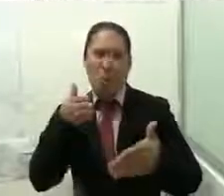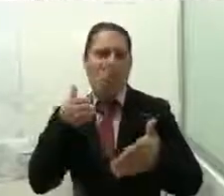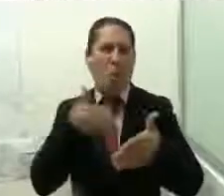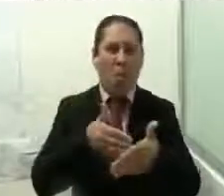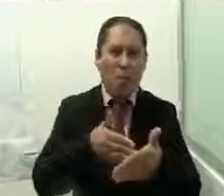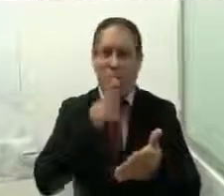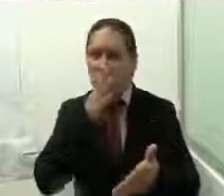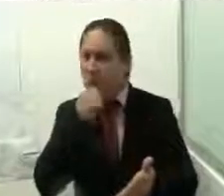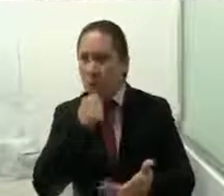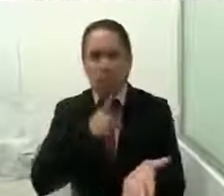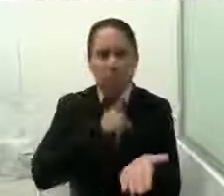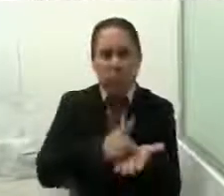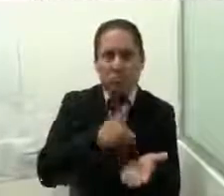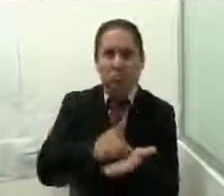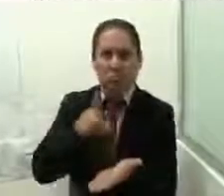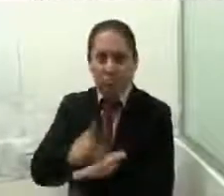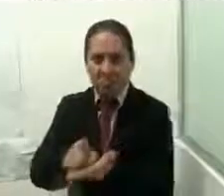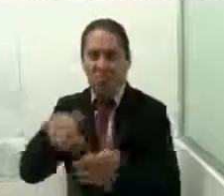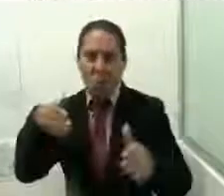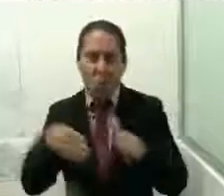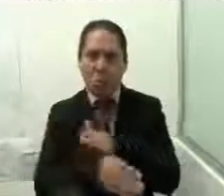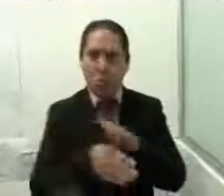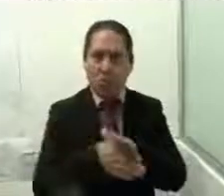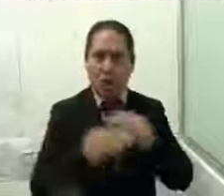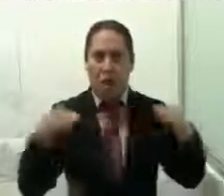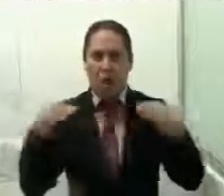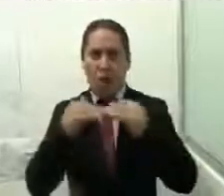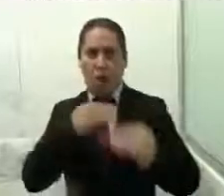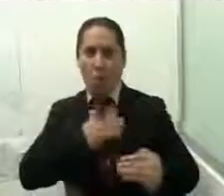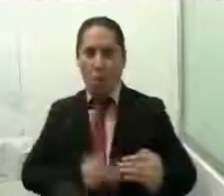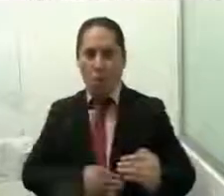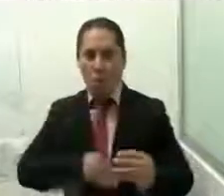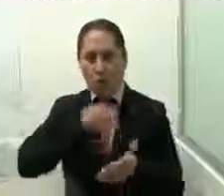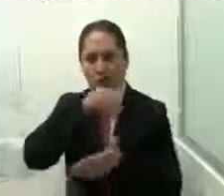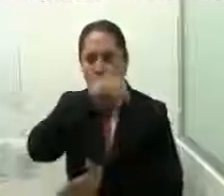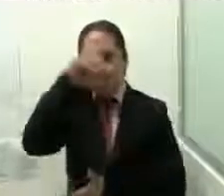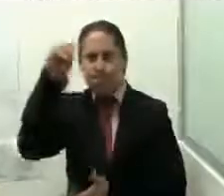sus derechos y para acceder en condiciones igualitarias en cada uno de los sectores de la sociedad.